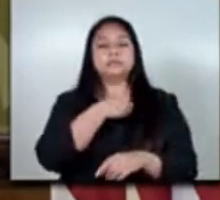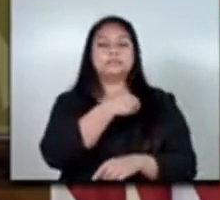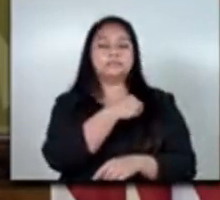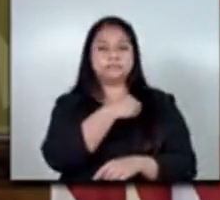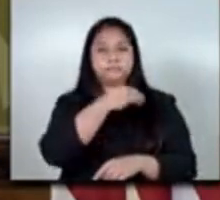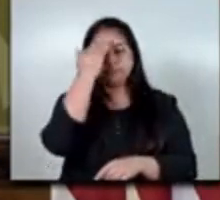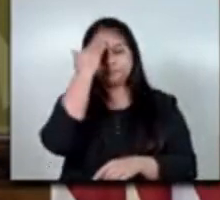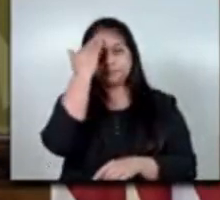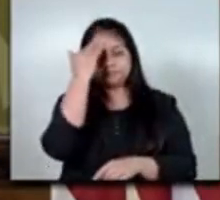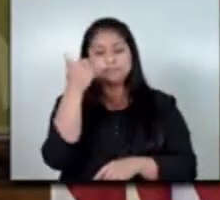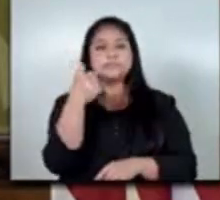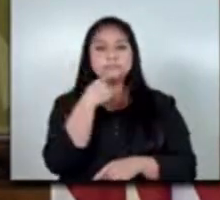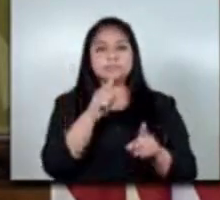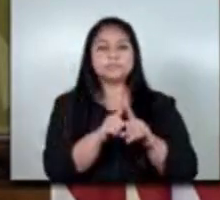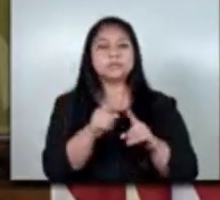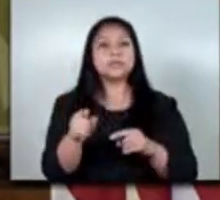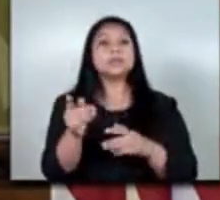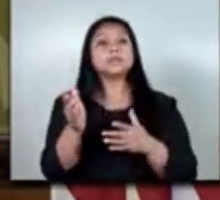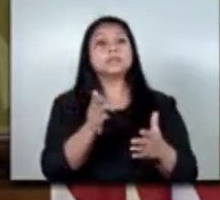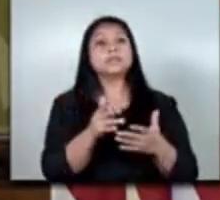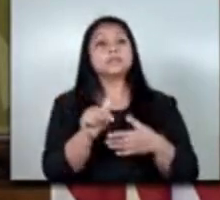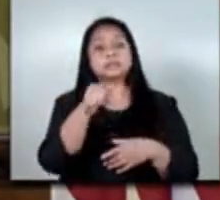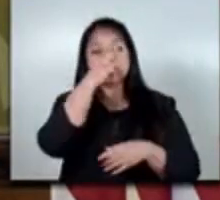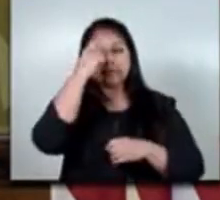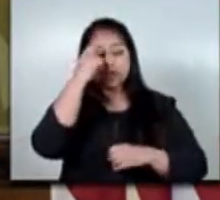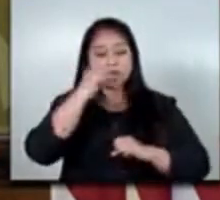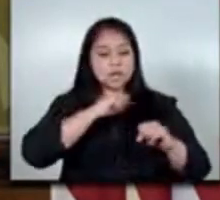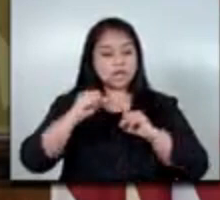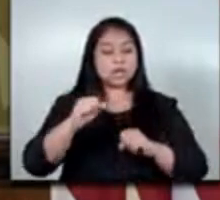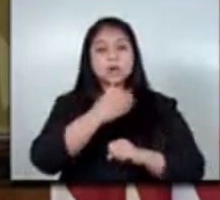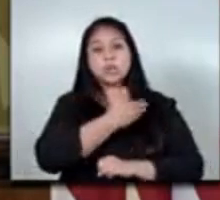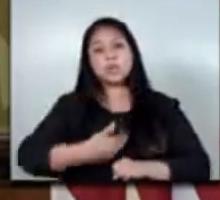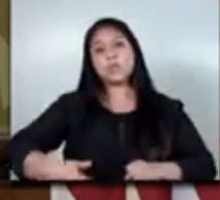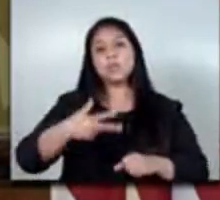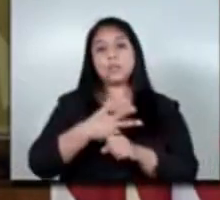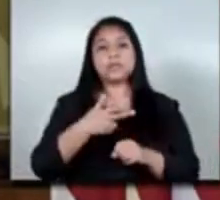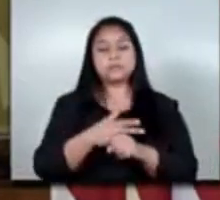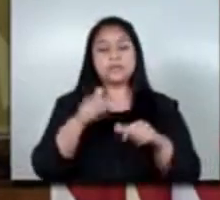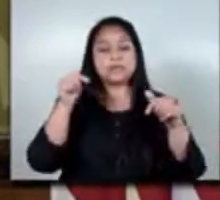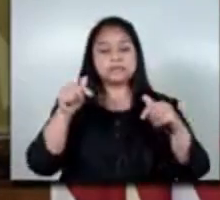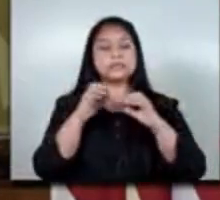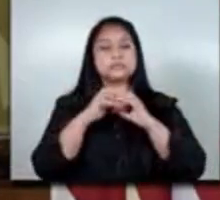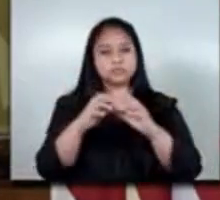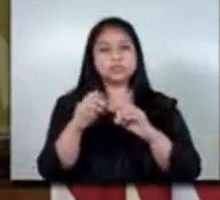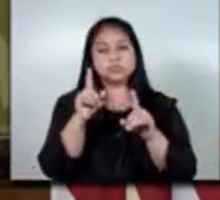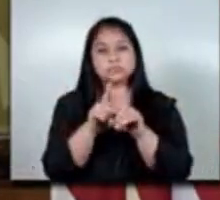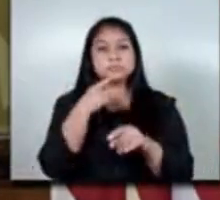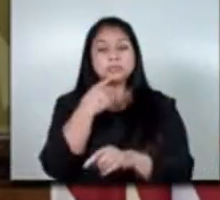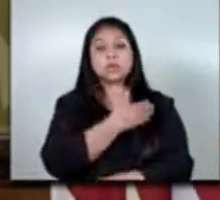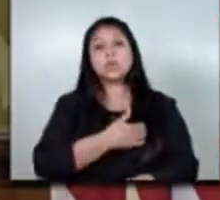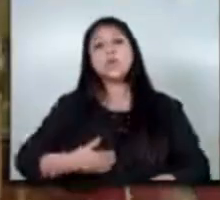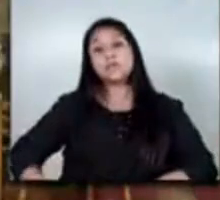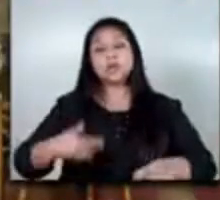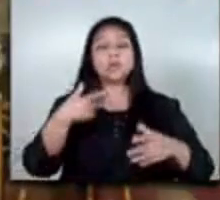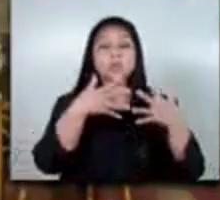a la oportunidad de colaborar con el gobierno guatemala en este esfuerzo para el gobierno de estados unidos es